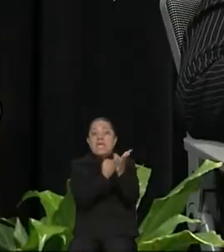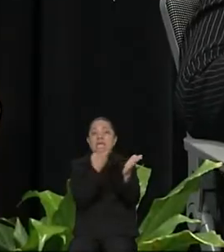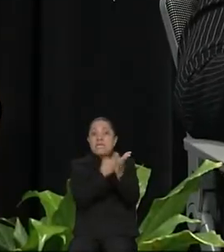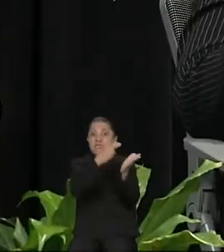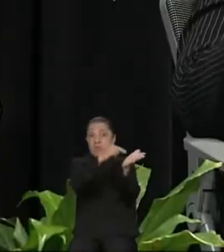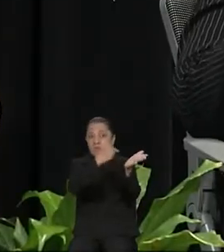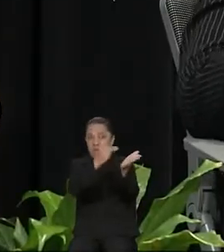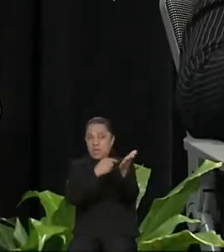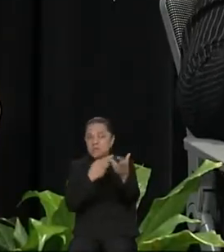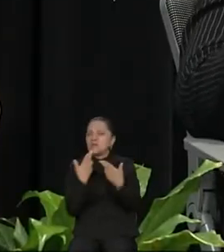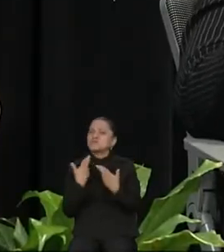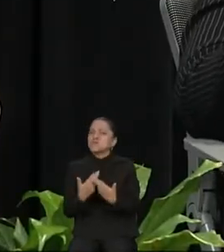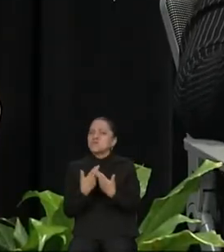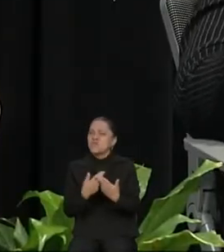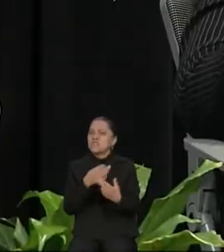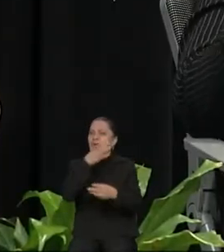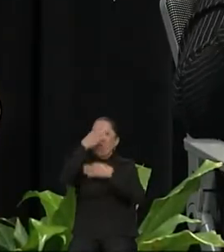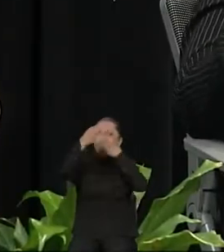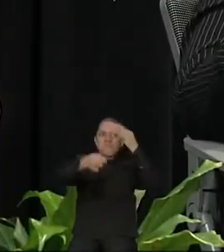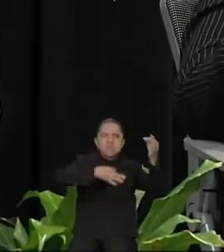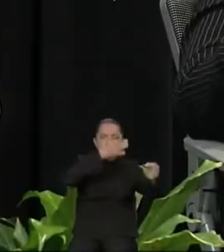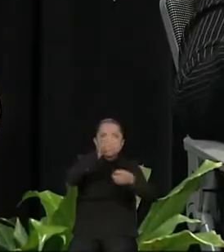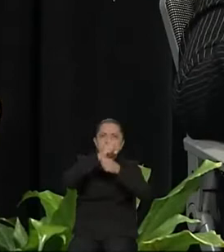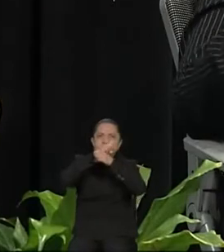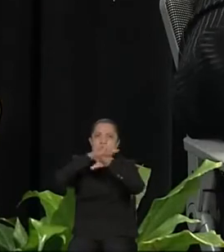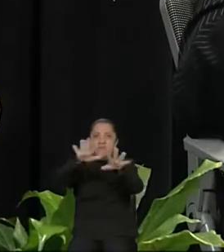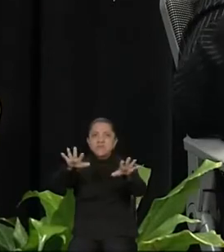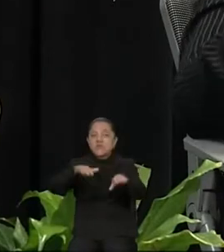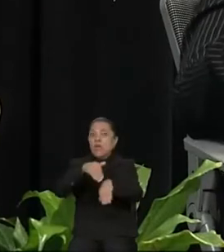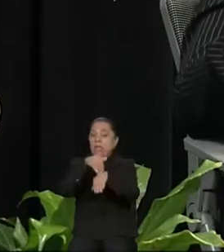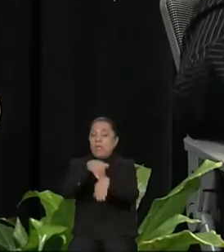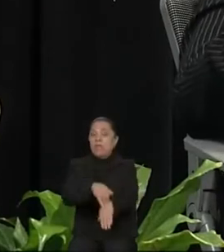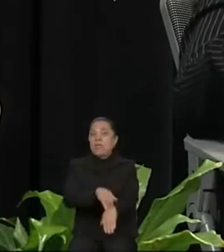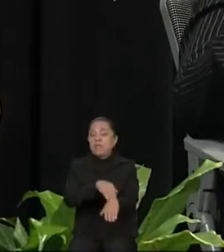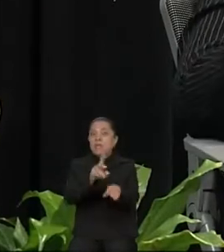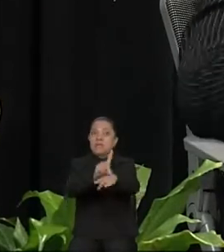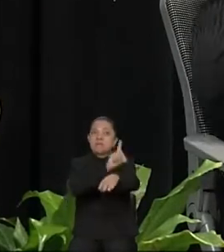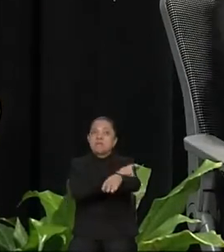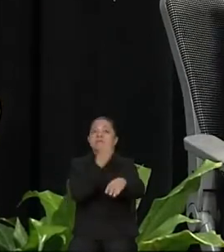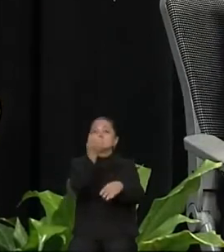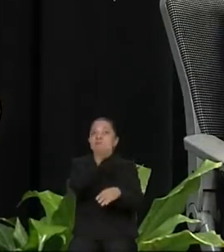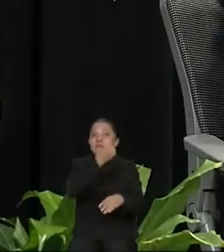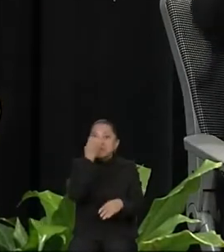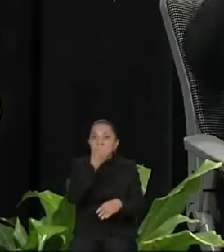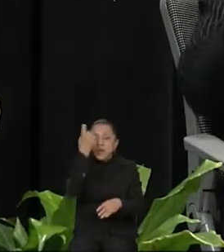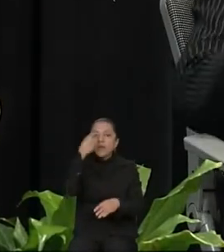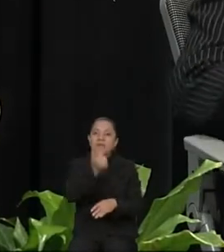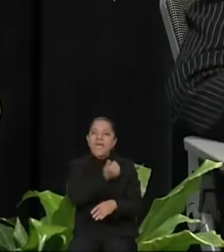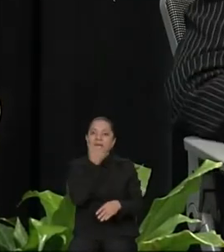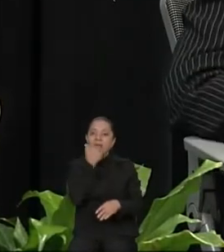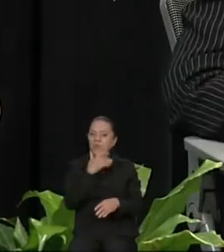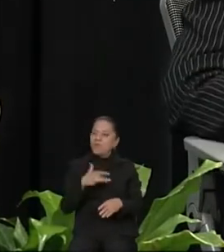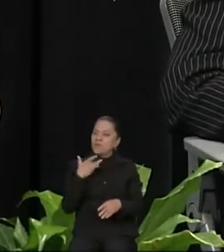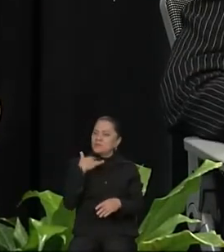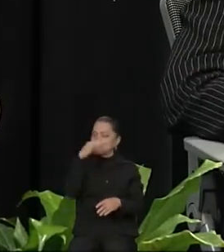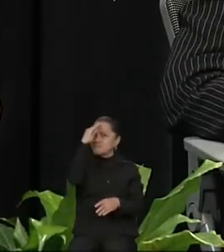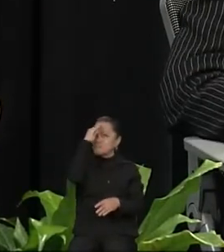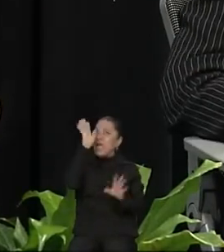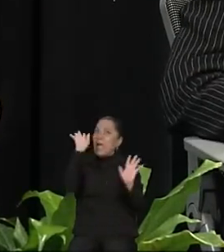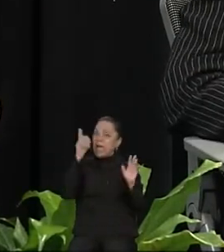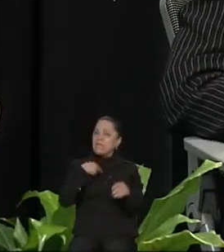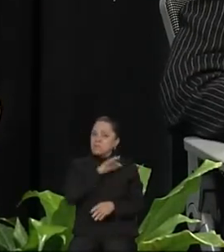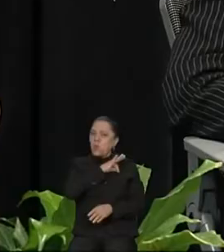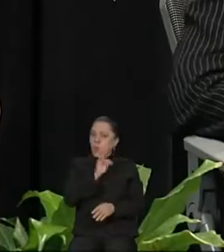difusión y la aplicación desde las escuelas para que los alumnos estén conscientes de todo lo que pueden acceder con otros